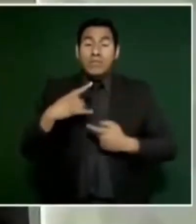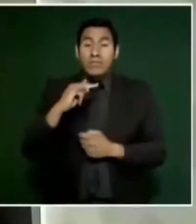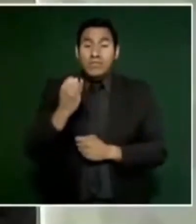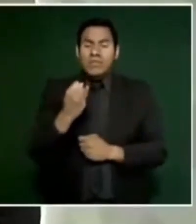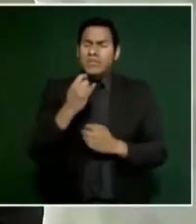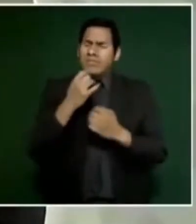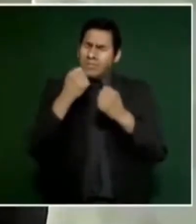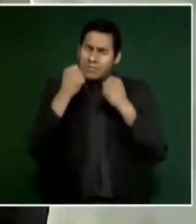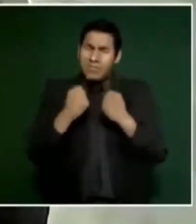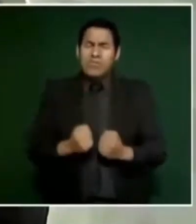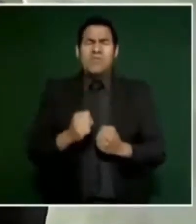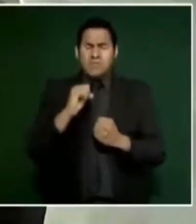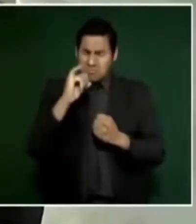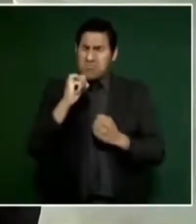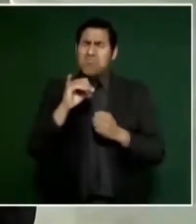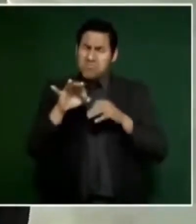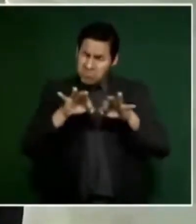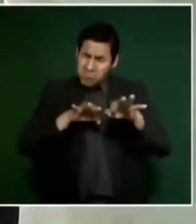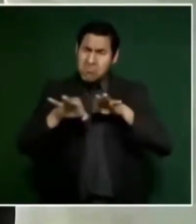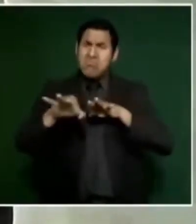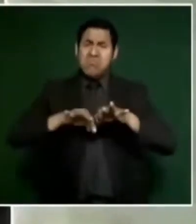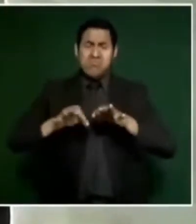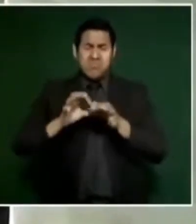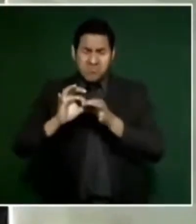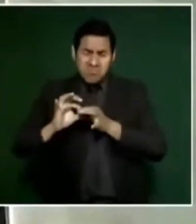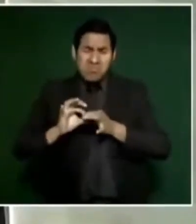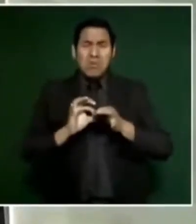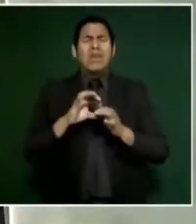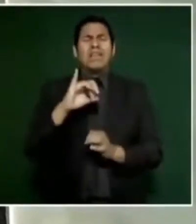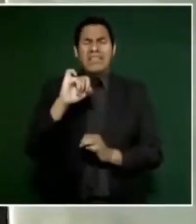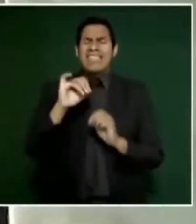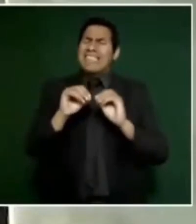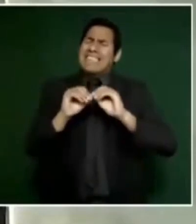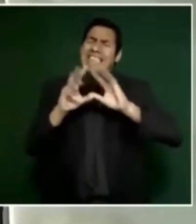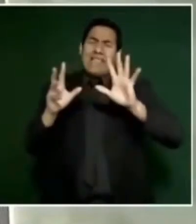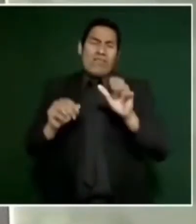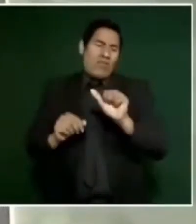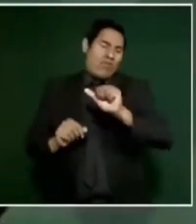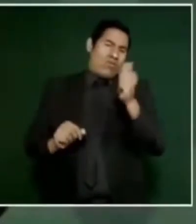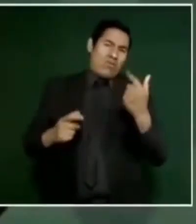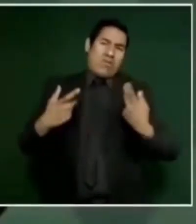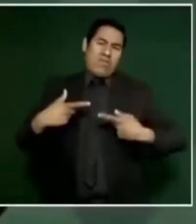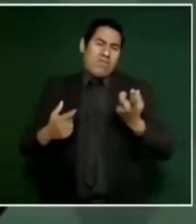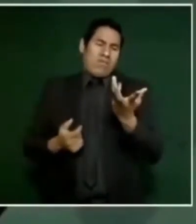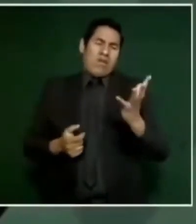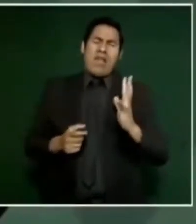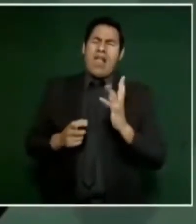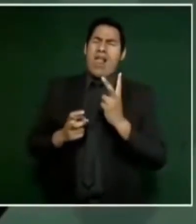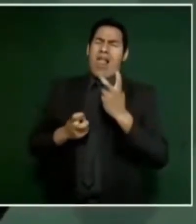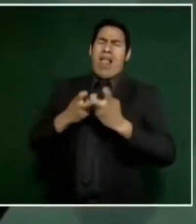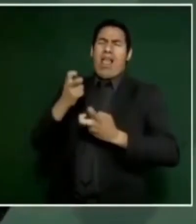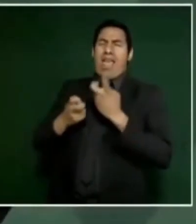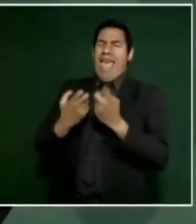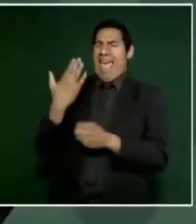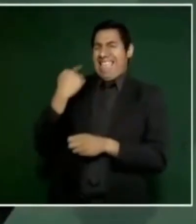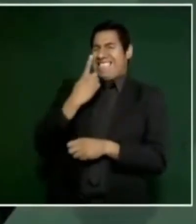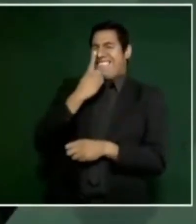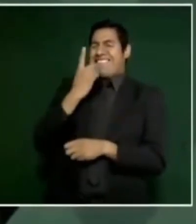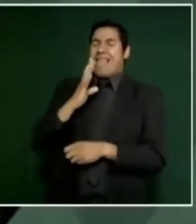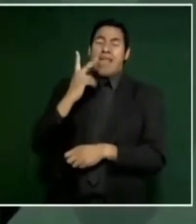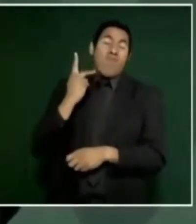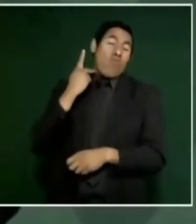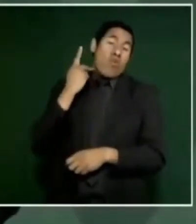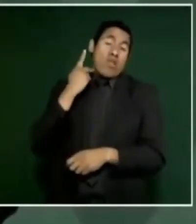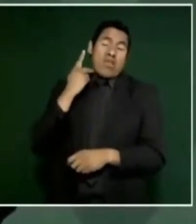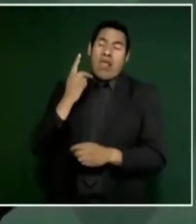hay mucha grilla, como se decía antes, mucha politiquería. Porque